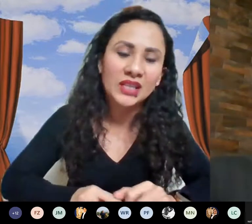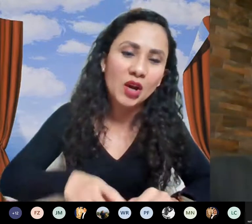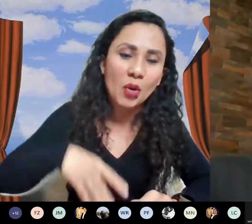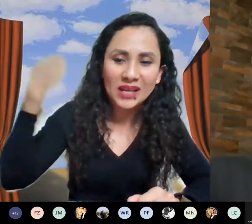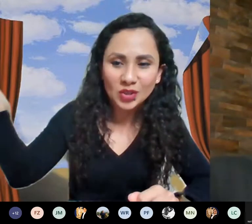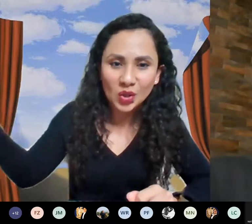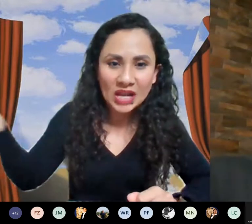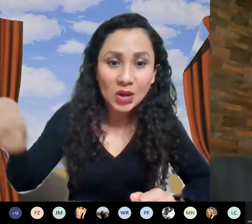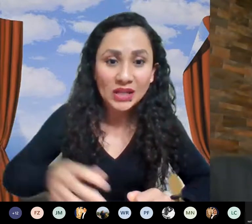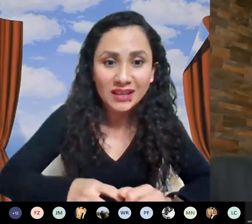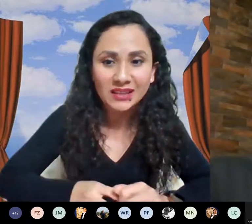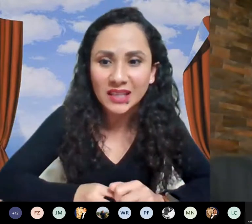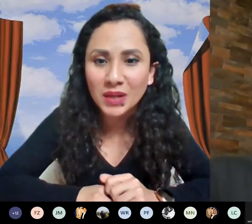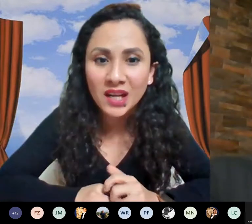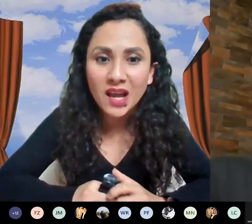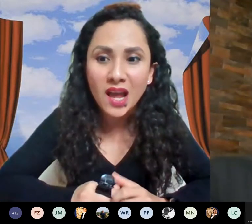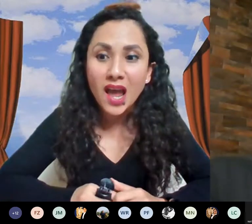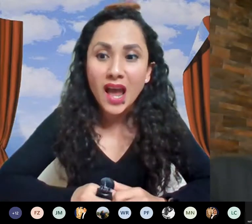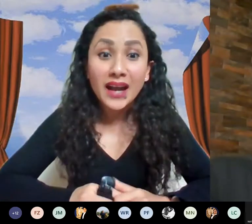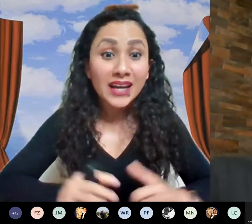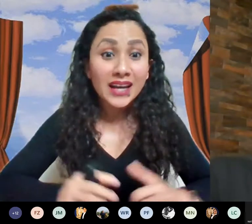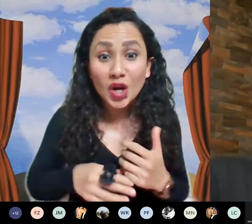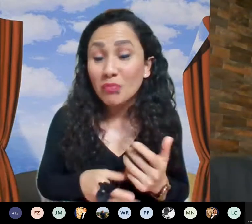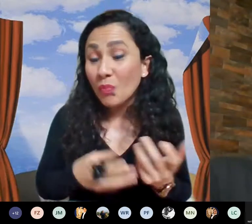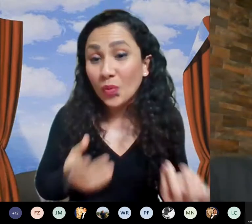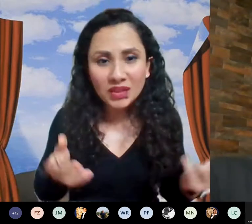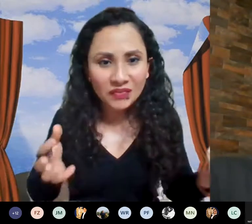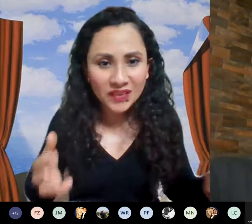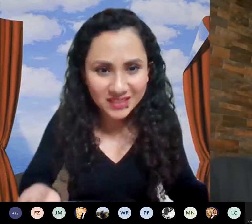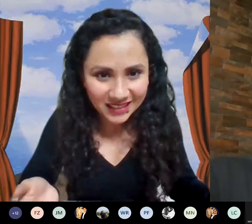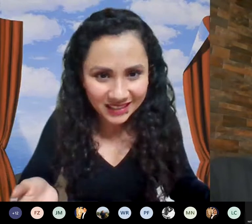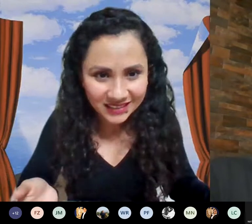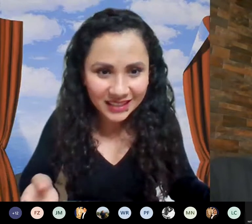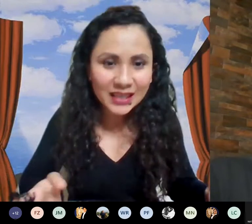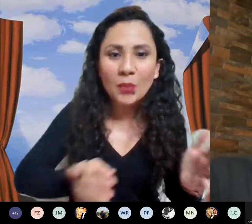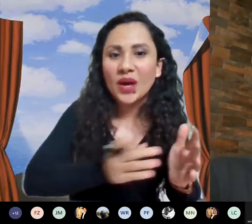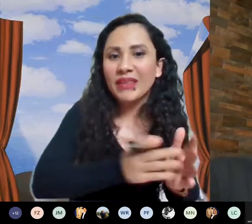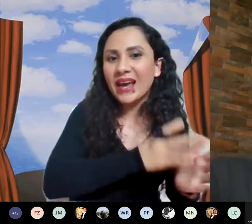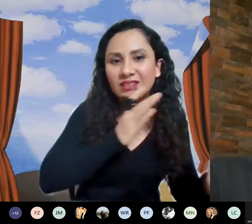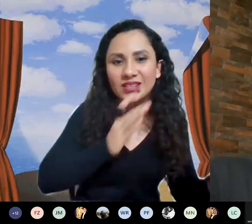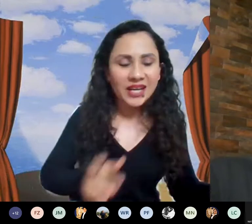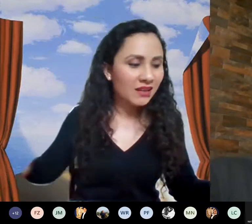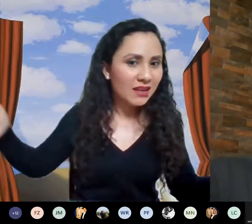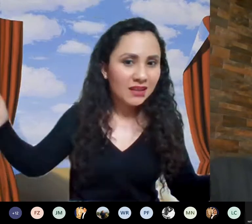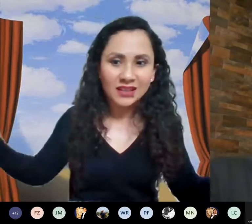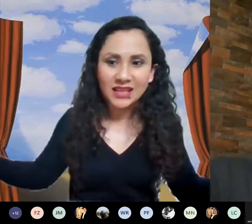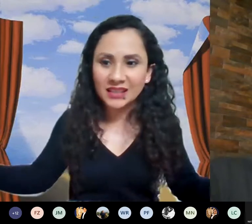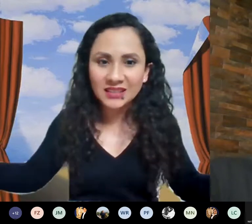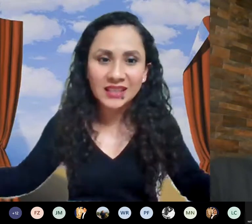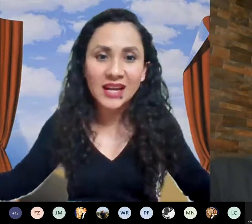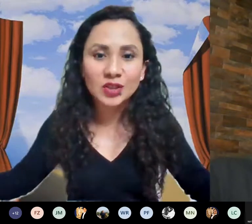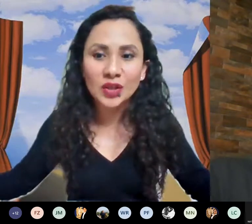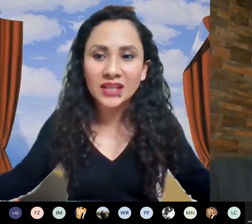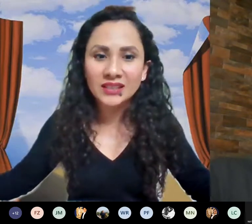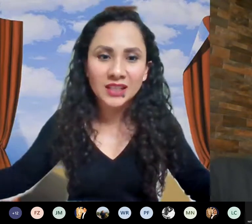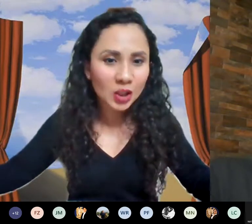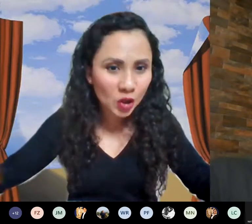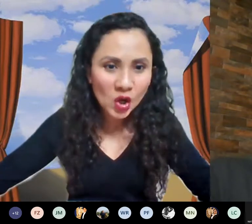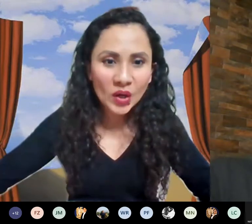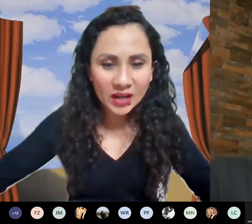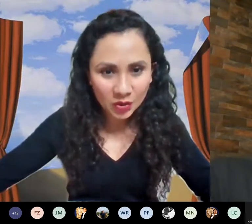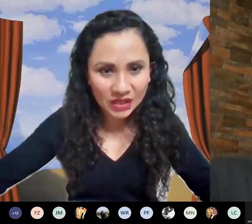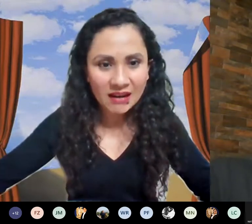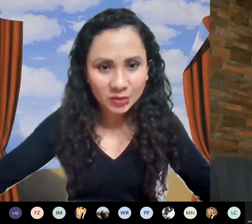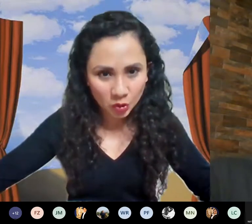objetos en comparación con la otra que tiene mil que son muy difíciles y que puede hacer 500 generaciones